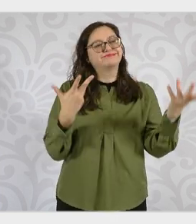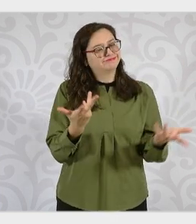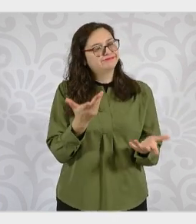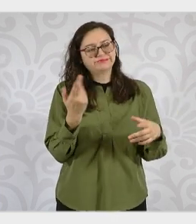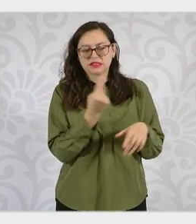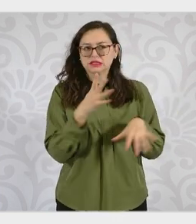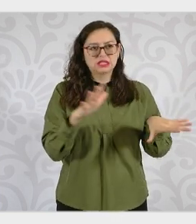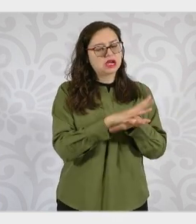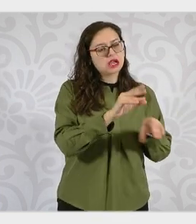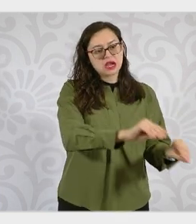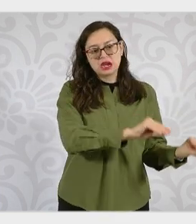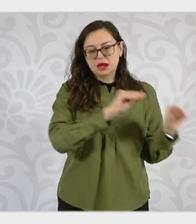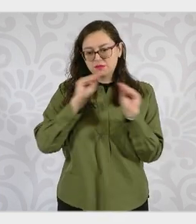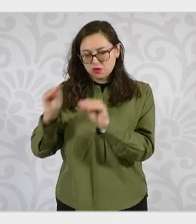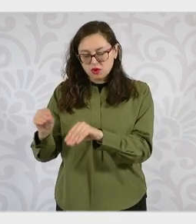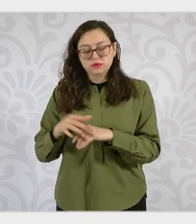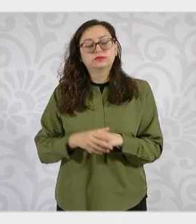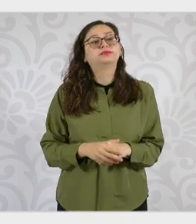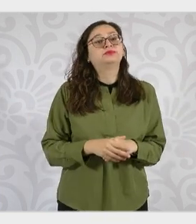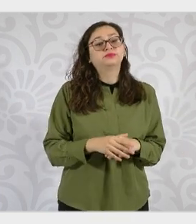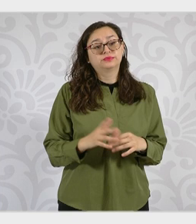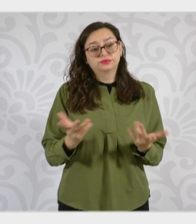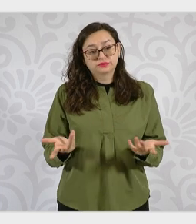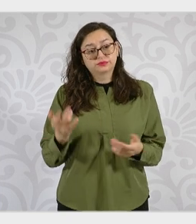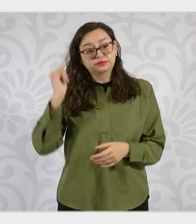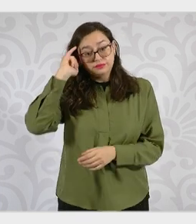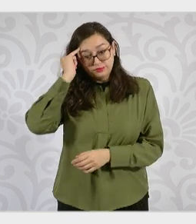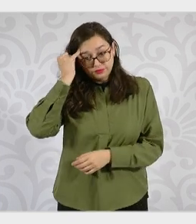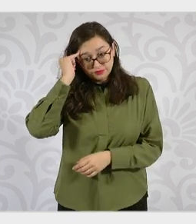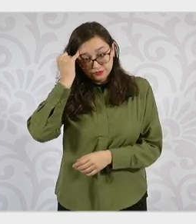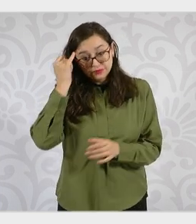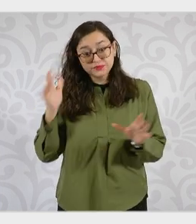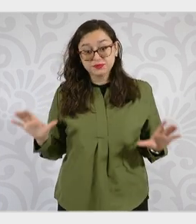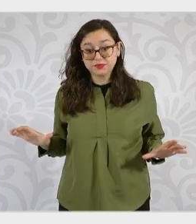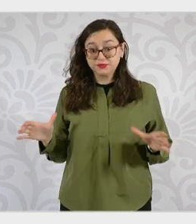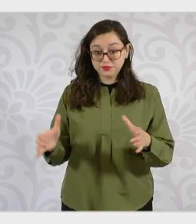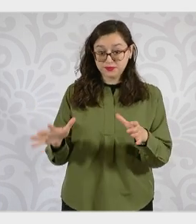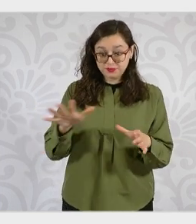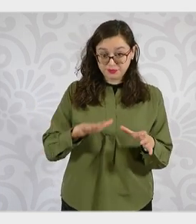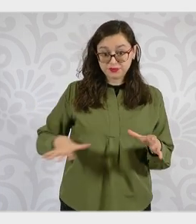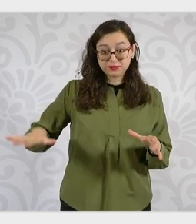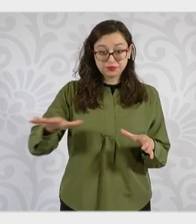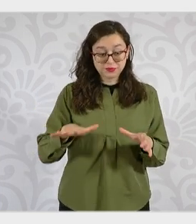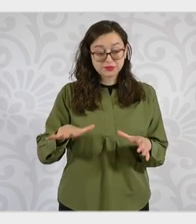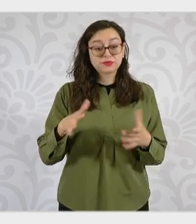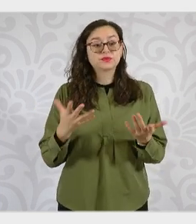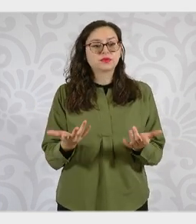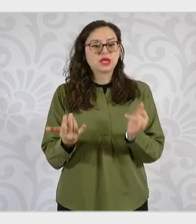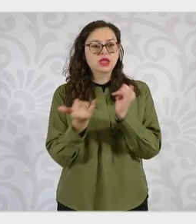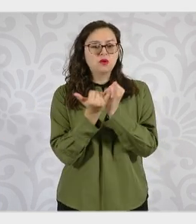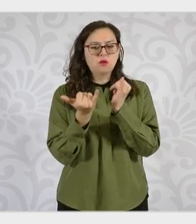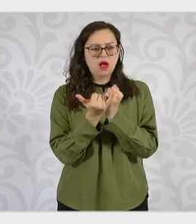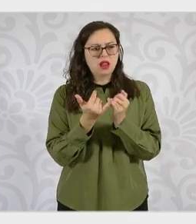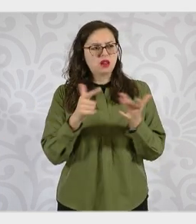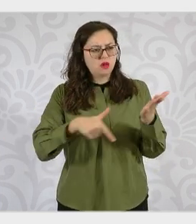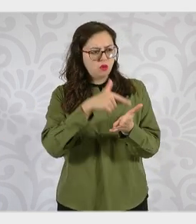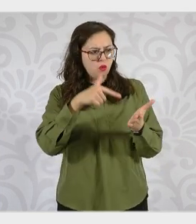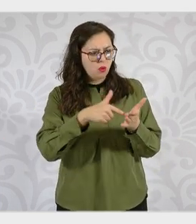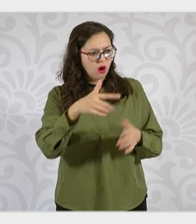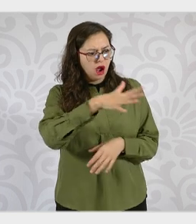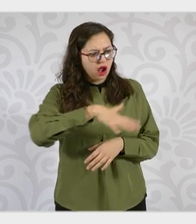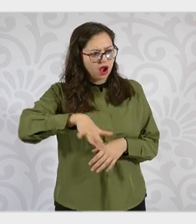a los municipios donde hay altos índices de inseguridad, mejorando el entorno, también se tiene un impacto